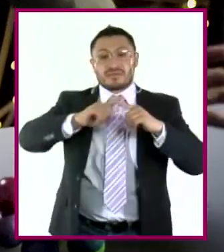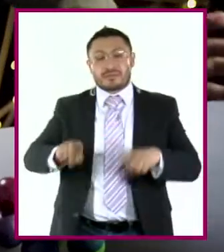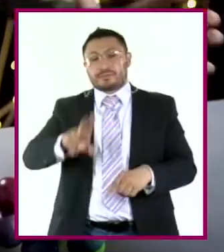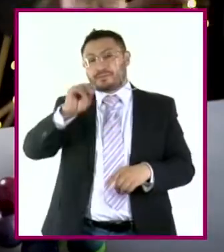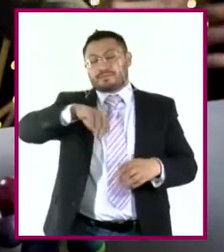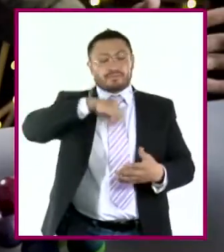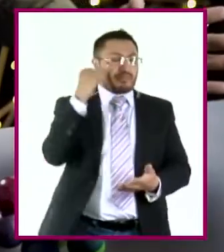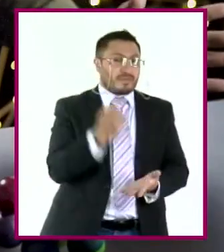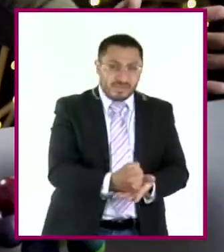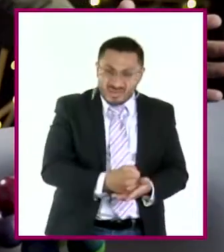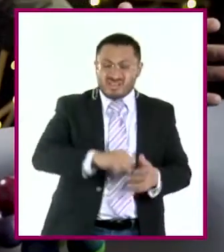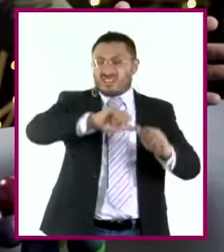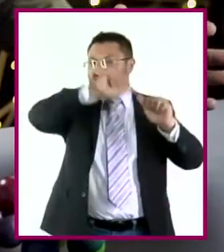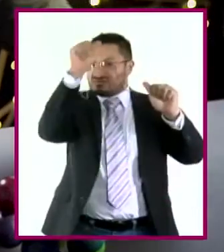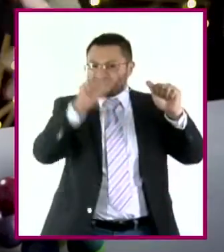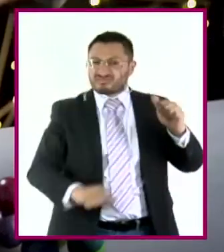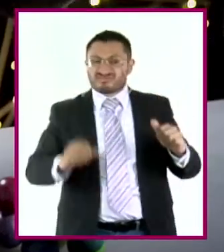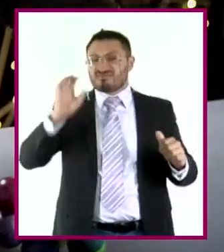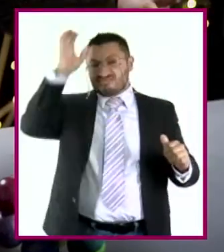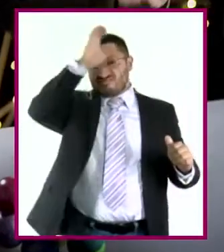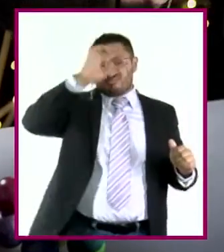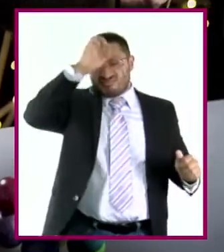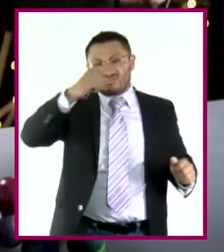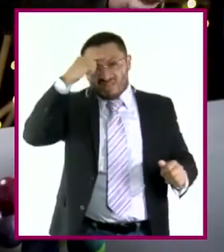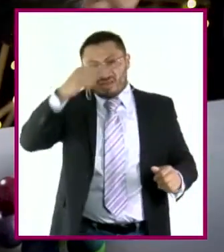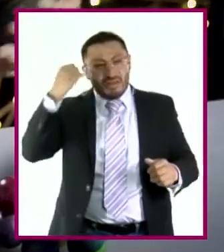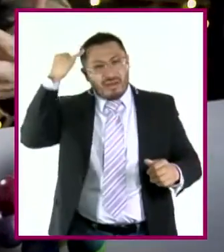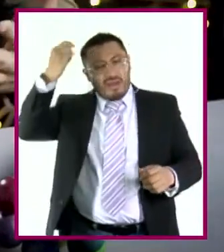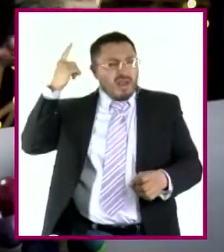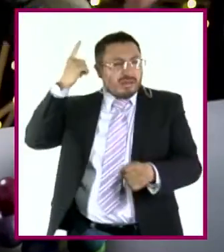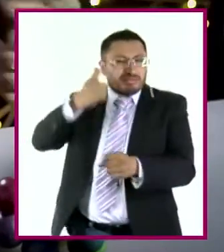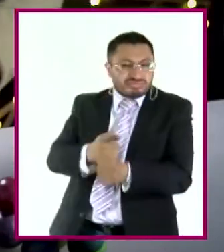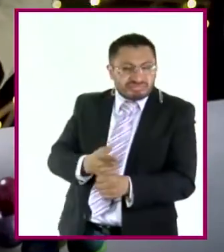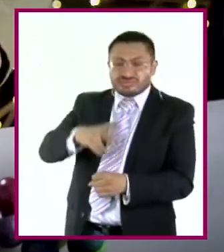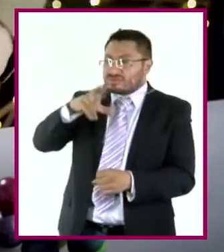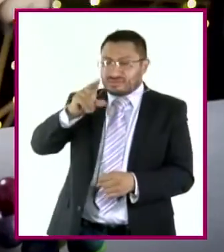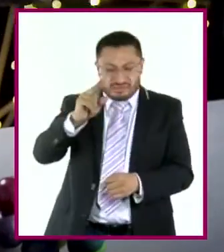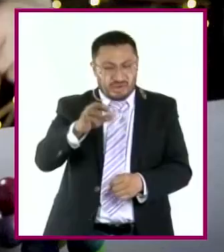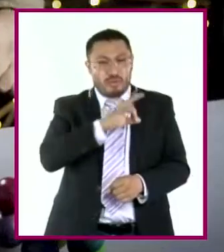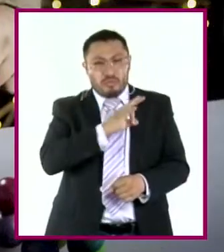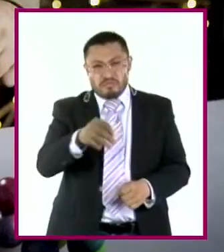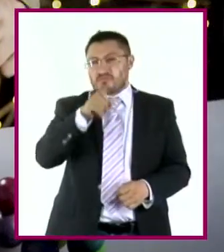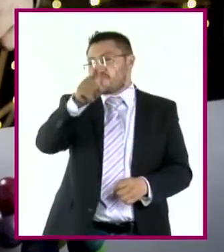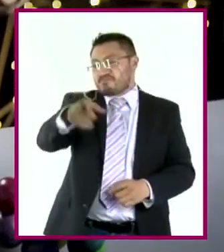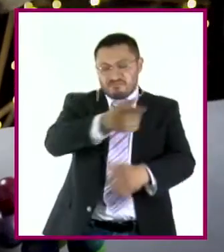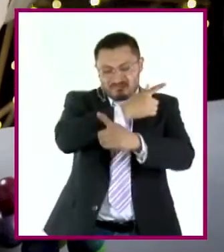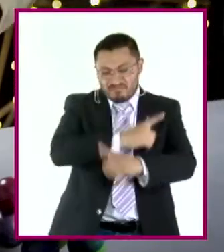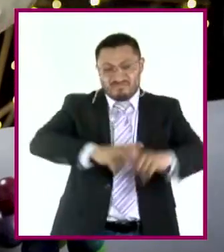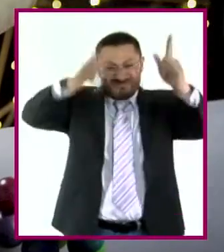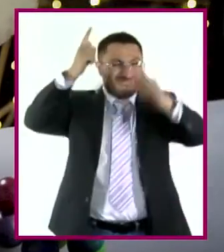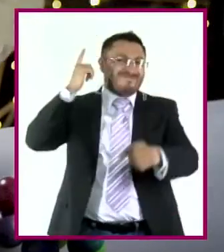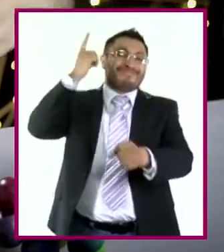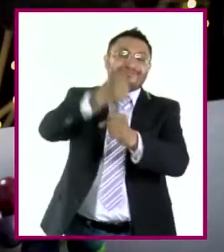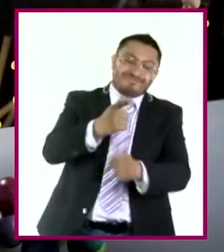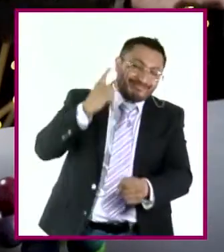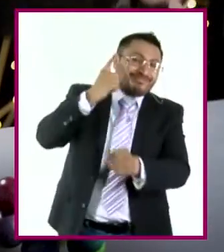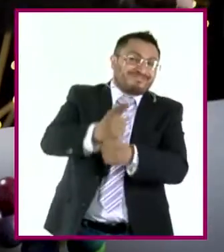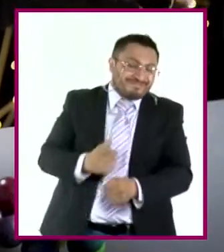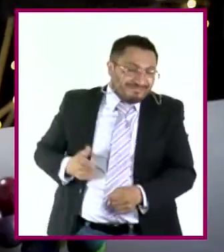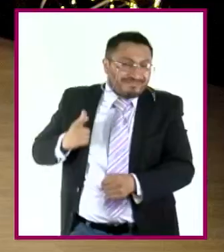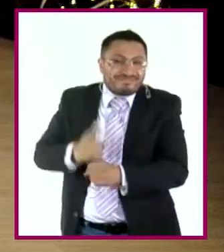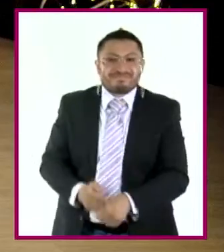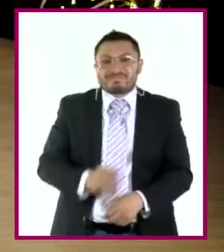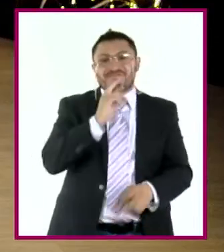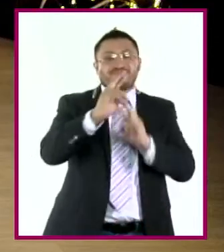artista o un científico para que encontremos más ideas que nos ayuden en nuestra vida, en nuestro trabajo o en nuestro estudio y lo hagan más